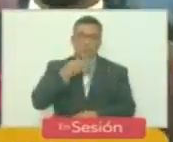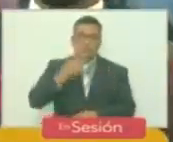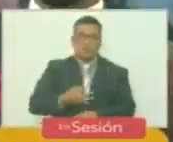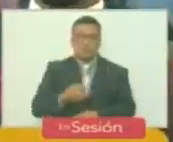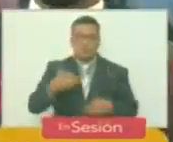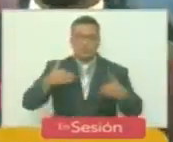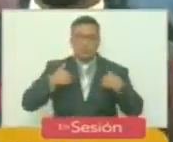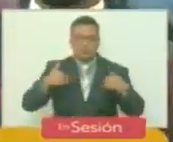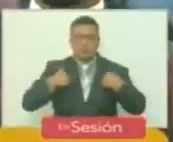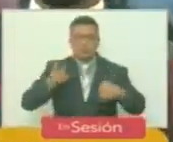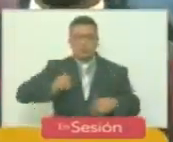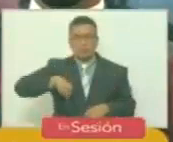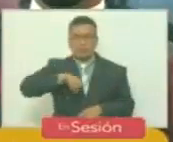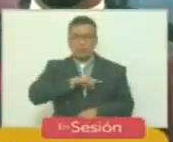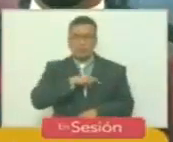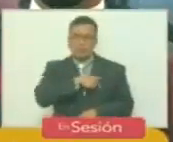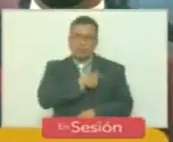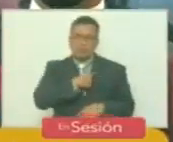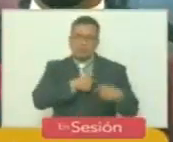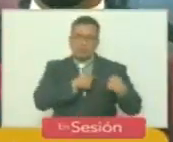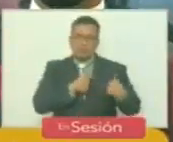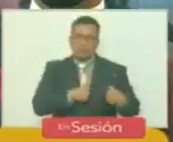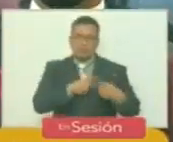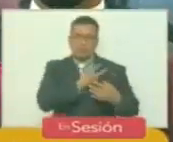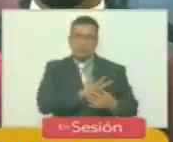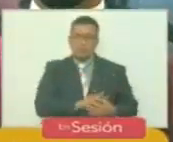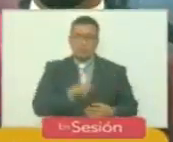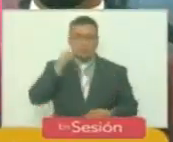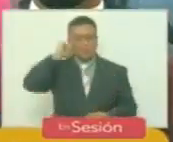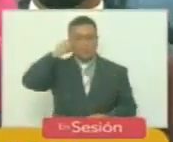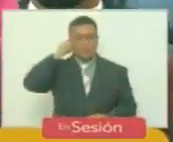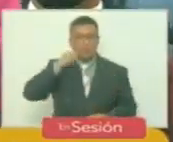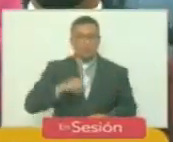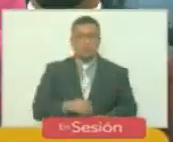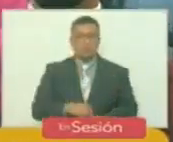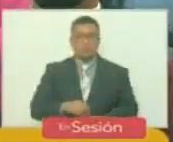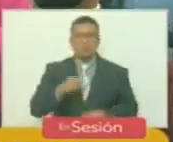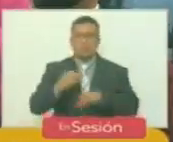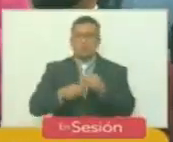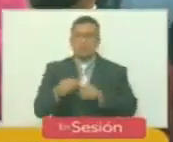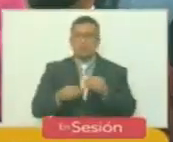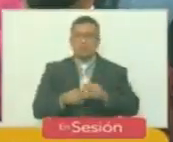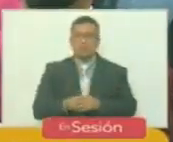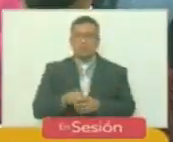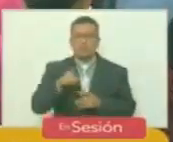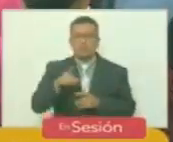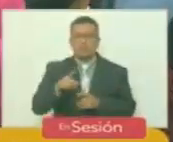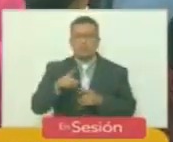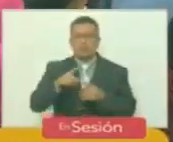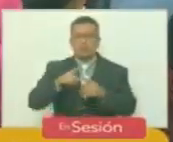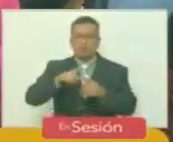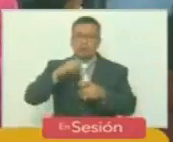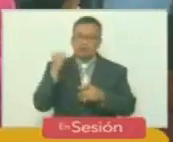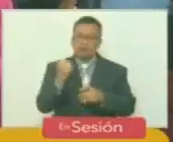sufre nuestro corazón al recordar cómo fue torturado durante dos